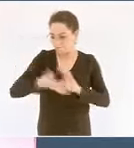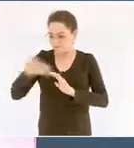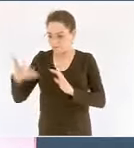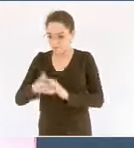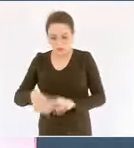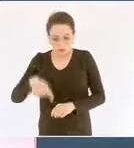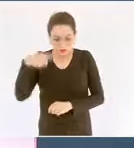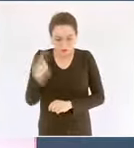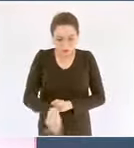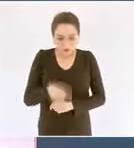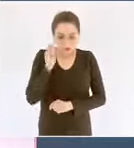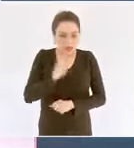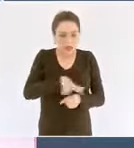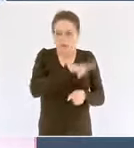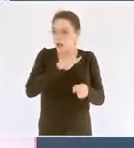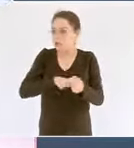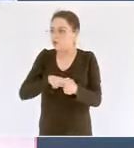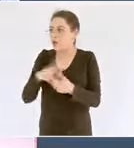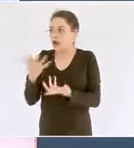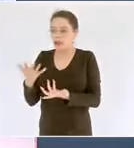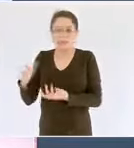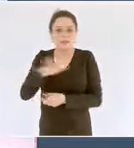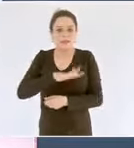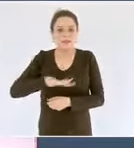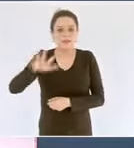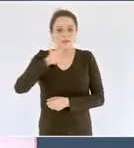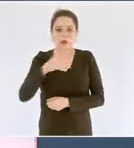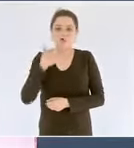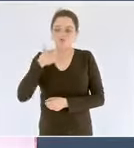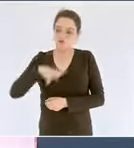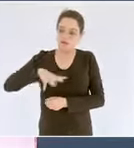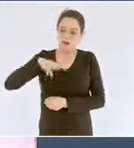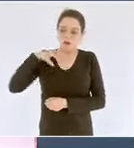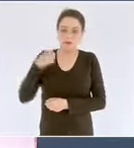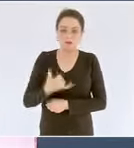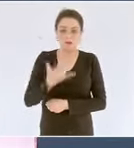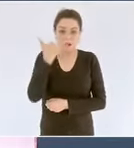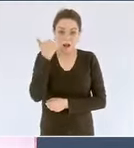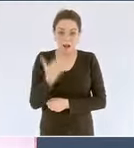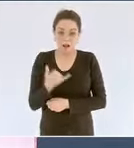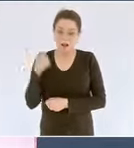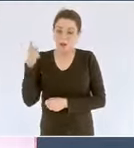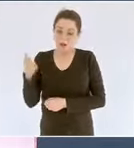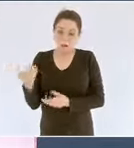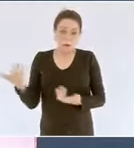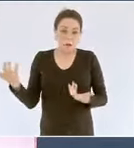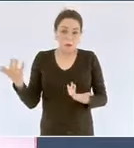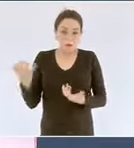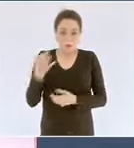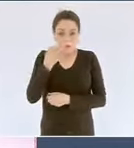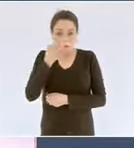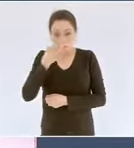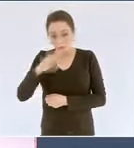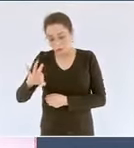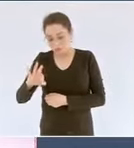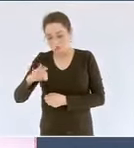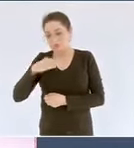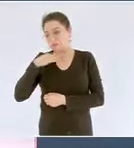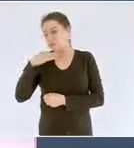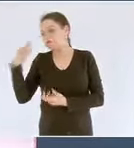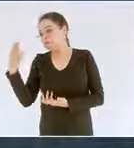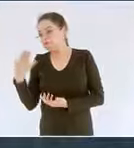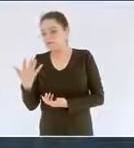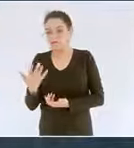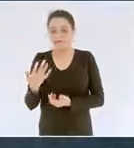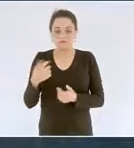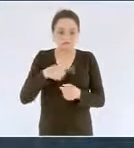y mucha prepotencia pues según escribió el presidente Cárdenas